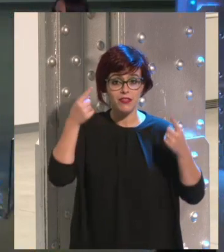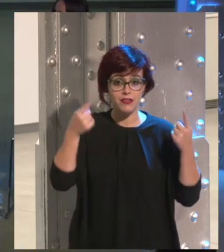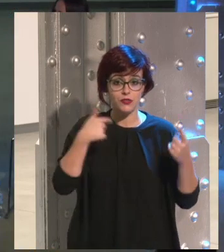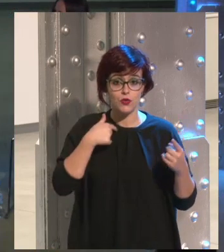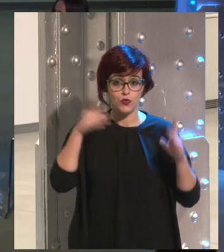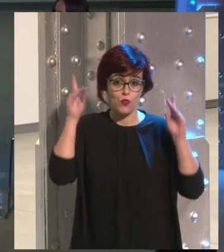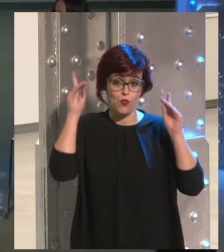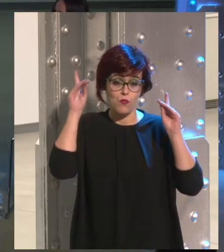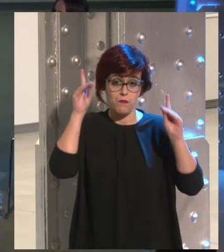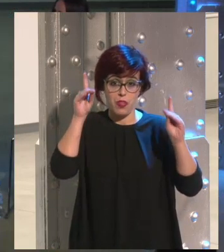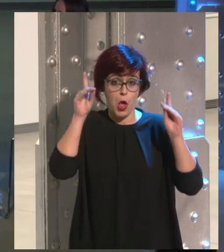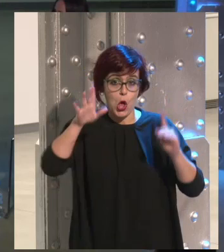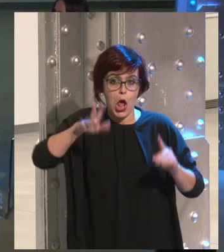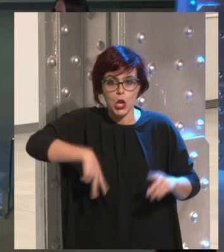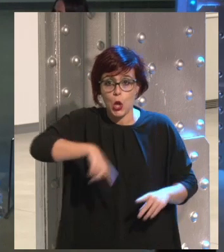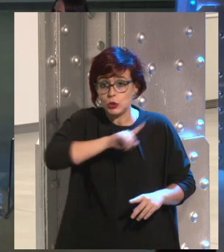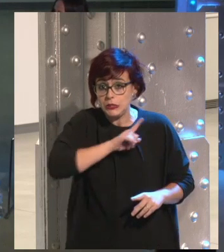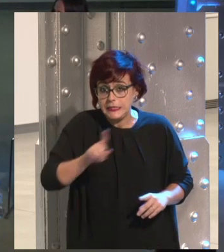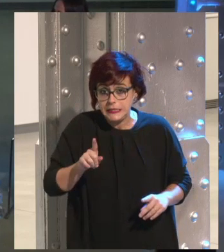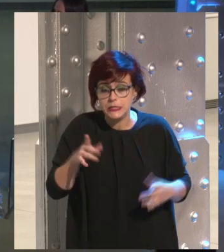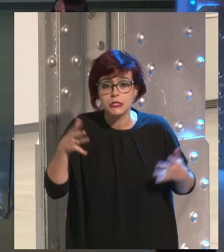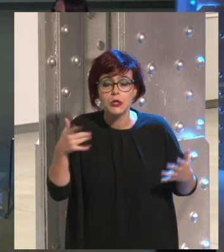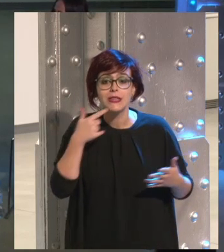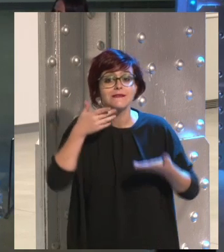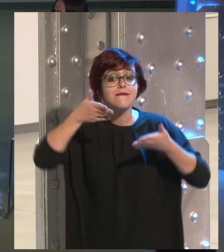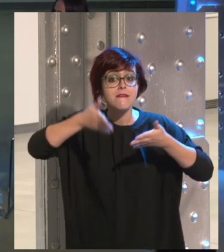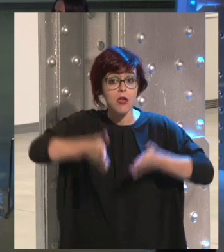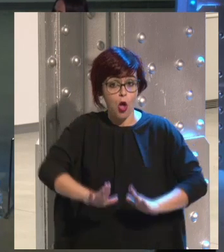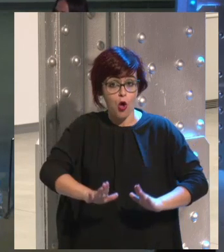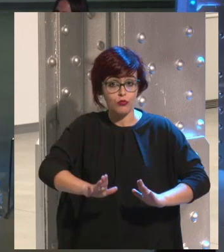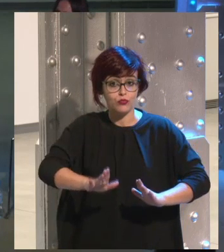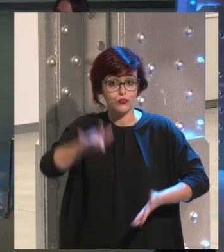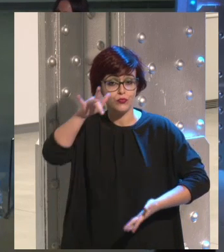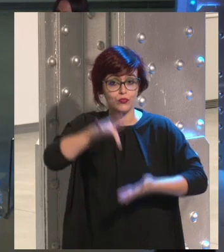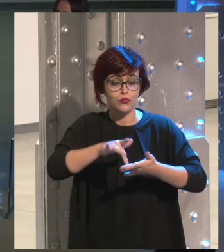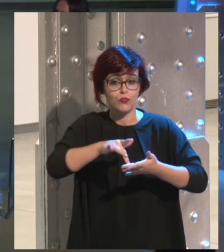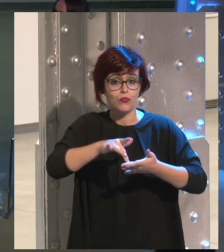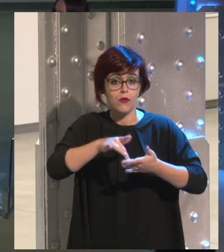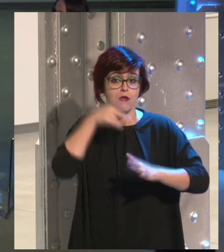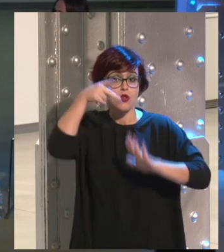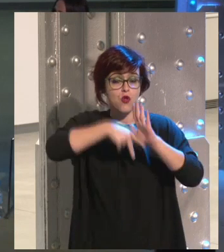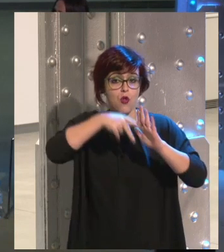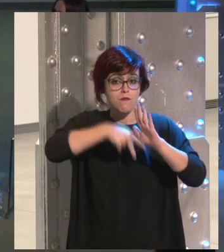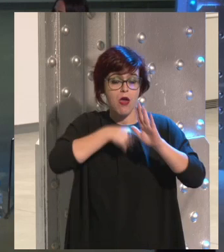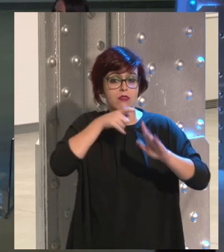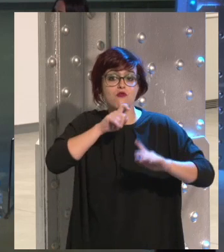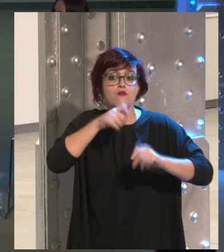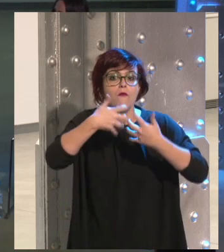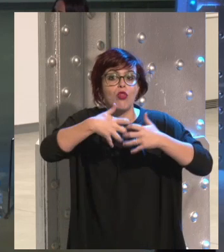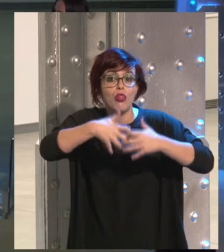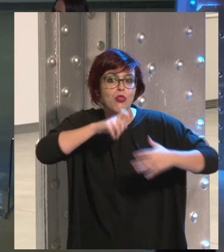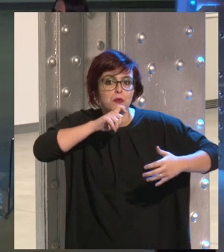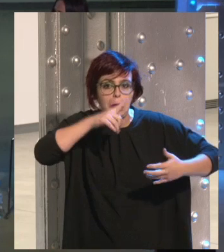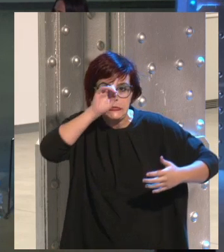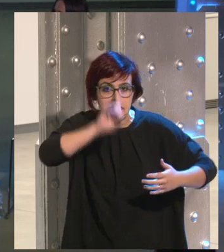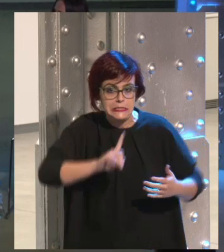pedagoga, entonces, no puedo decir, estos hijos vienen sin manual de instrucciones, y